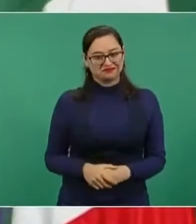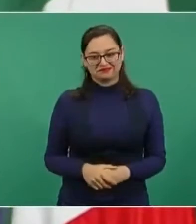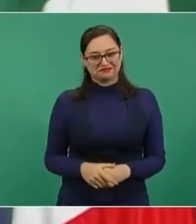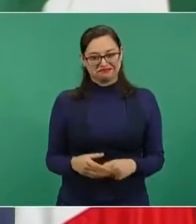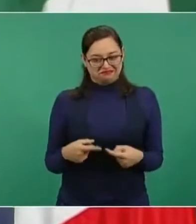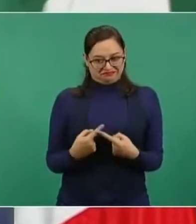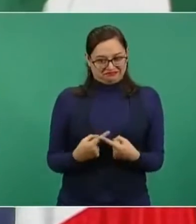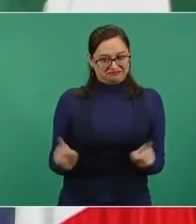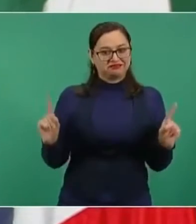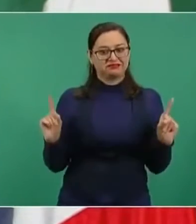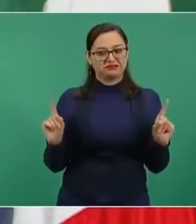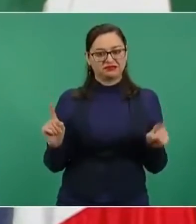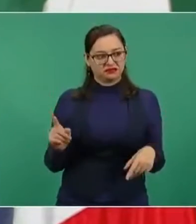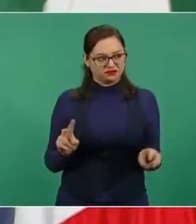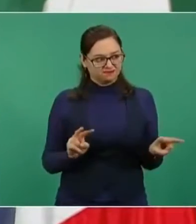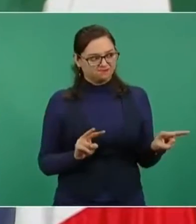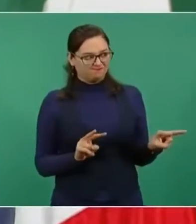Eso es lo que les molesta mucho,